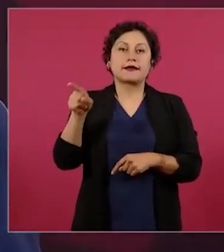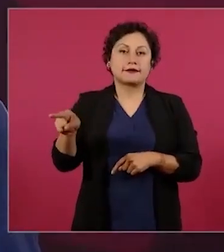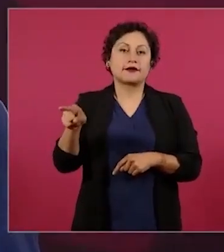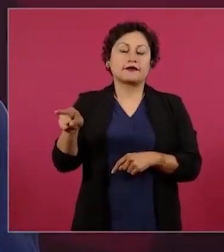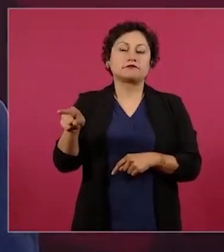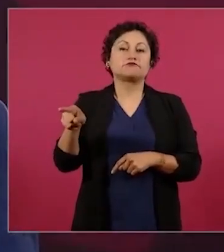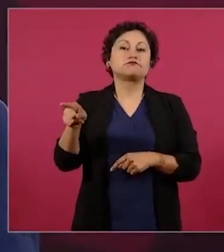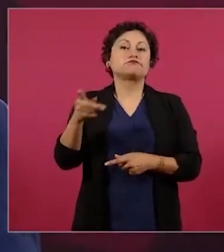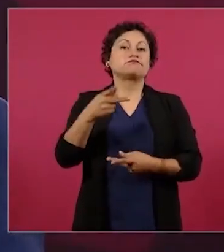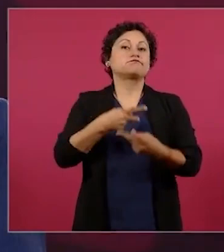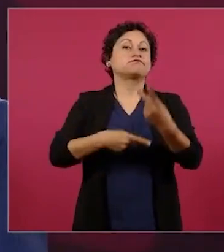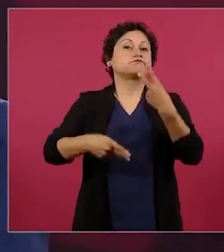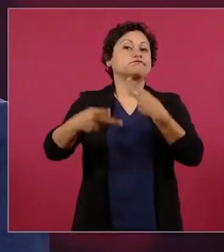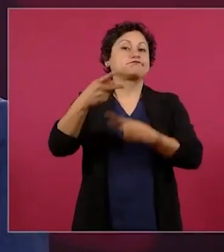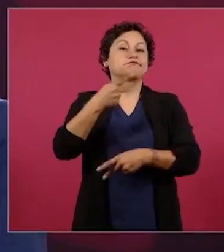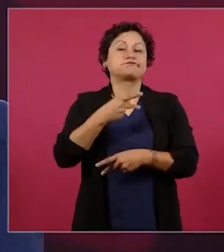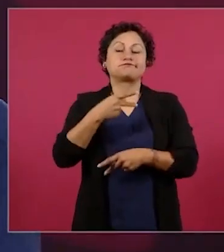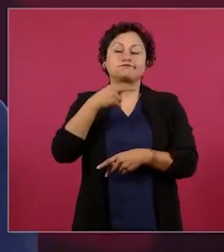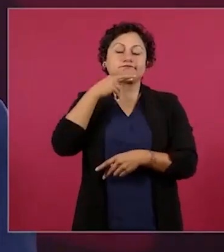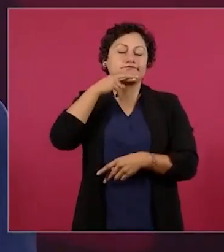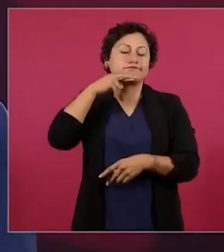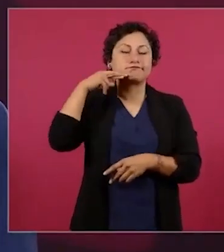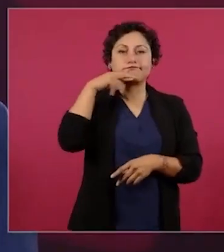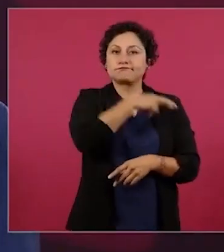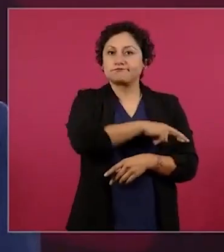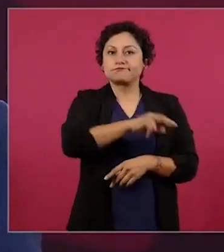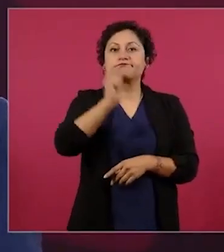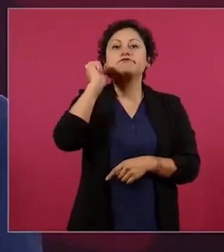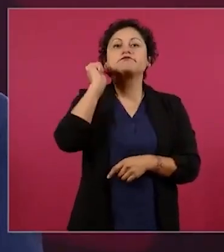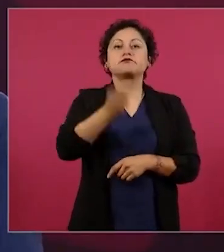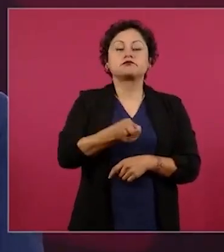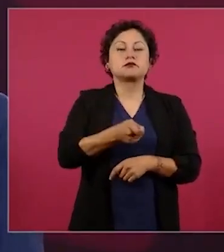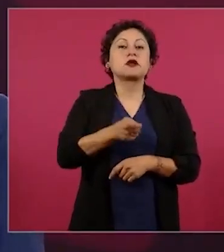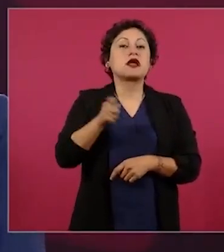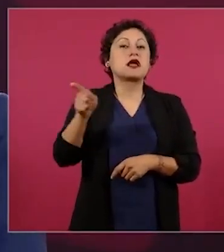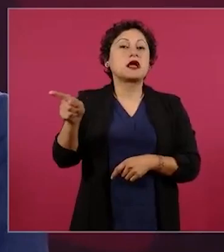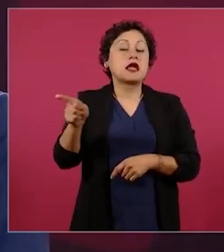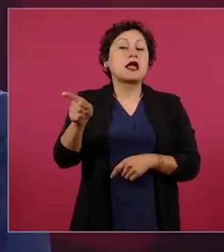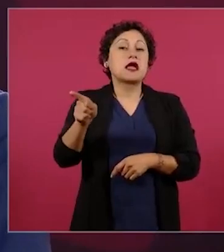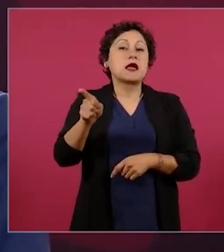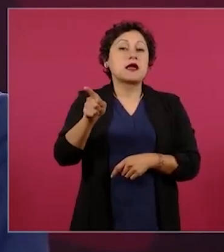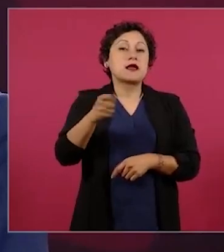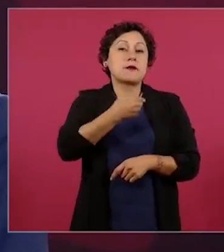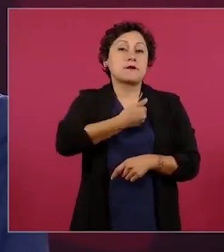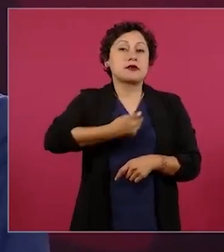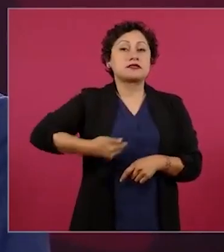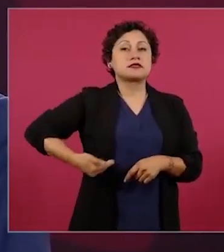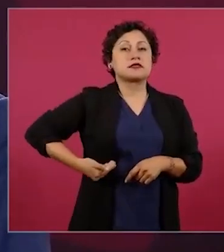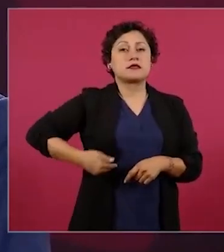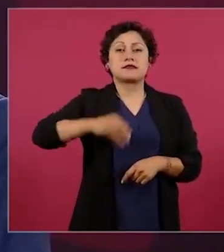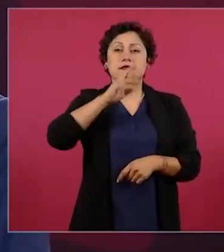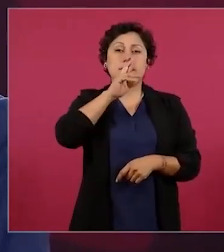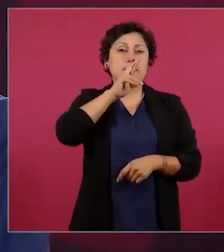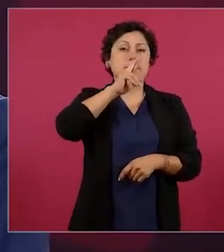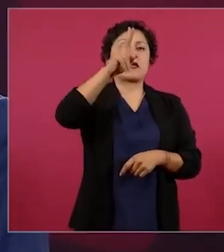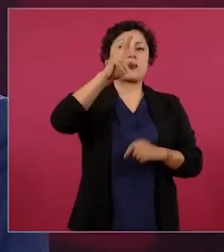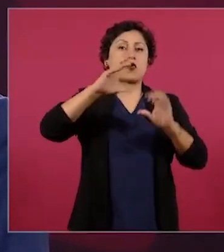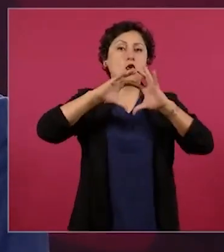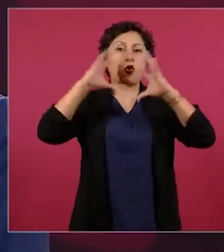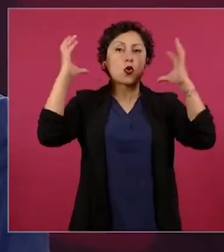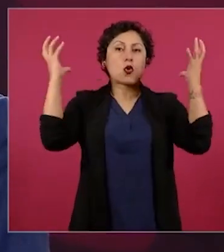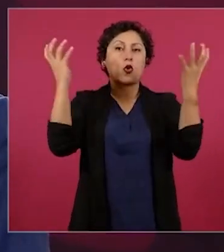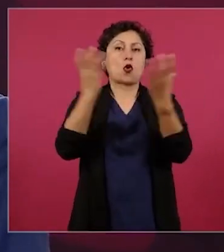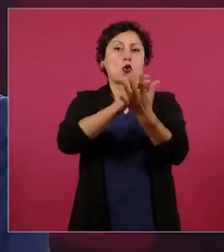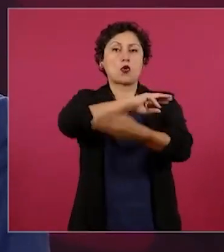Caribe Mexicano. En conferencia de prensa, en donde se da un informe de las acciones que ha hecho la Marina y que son poco conocidas, como la construcción de